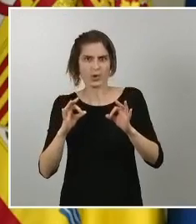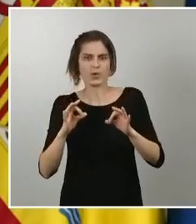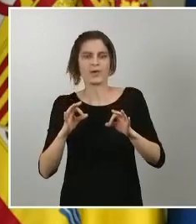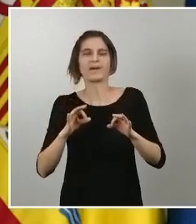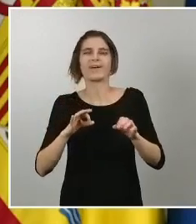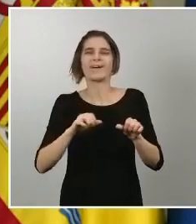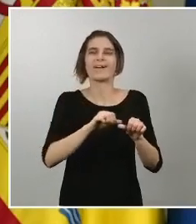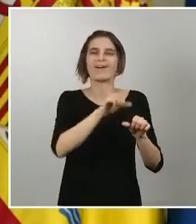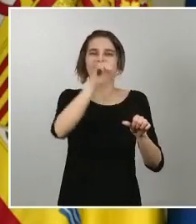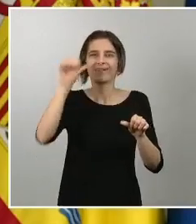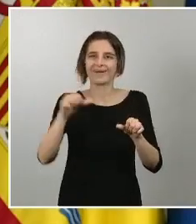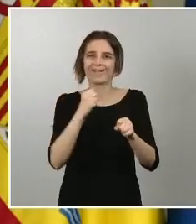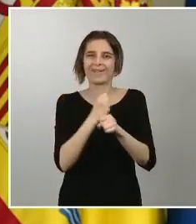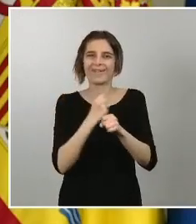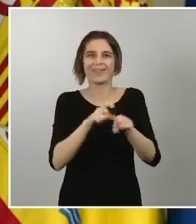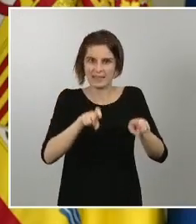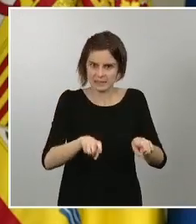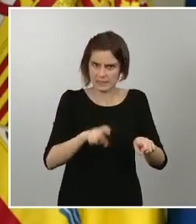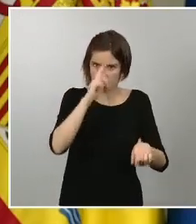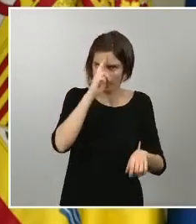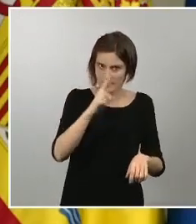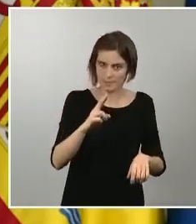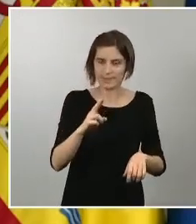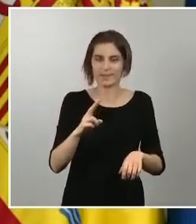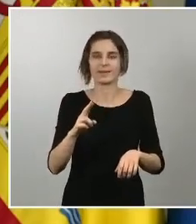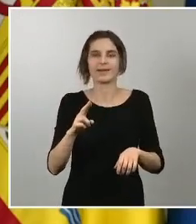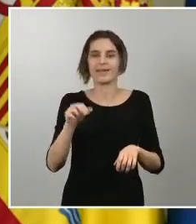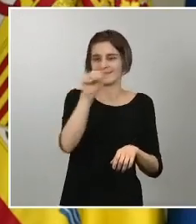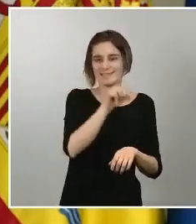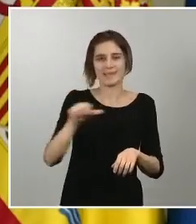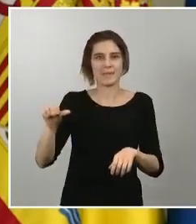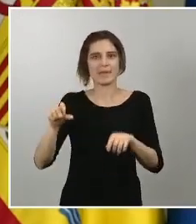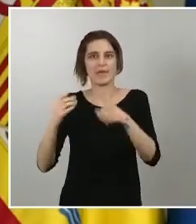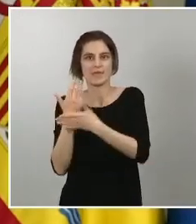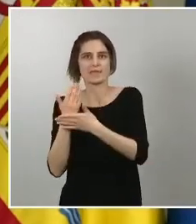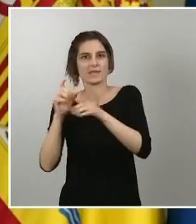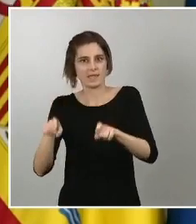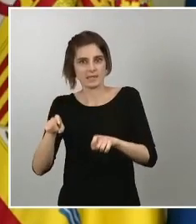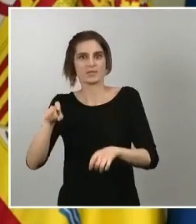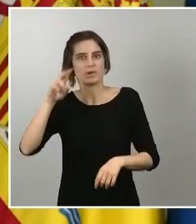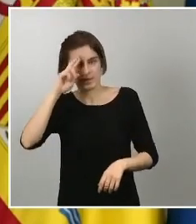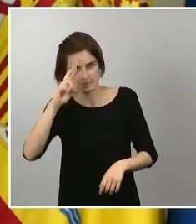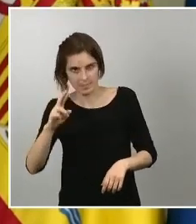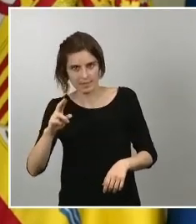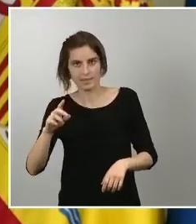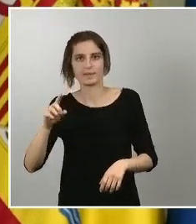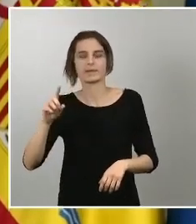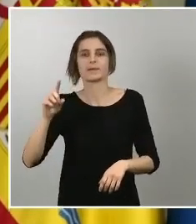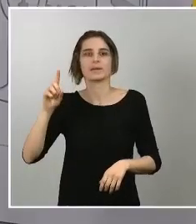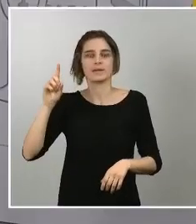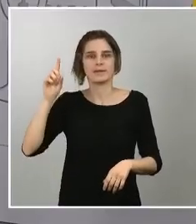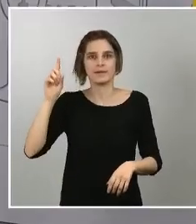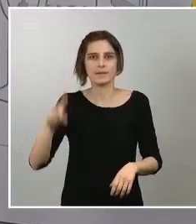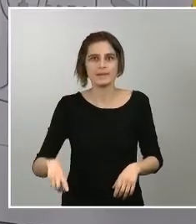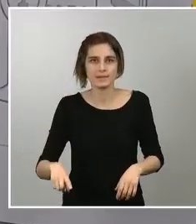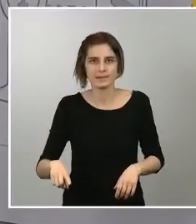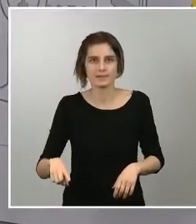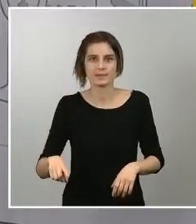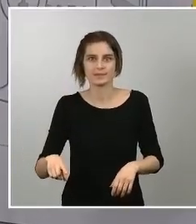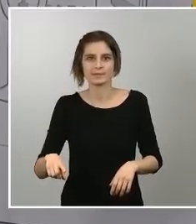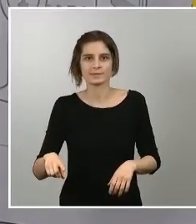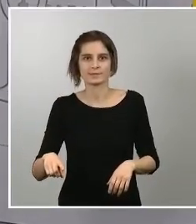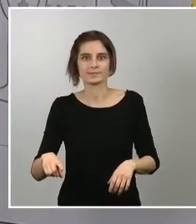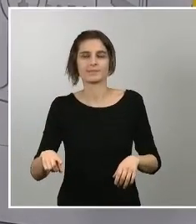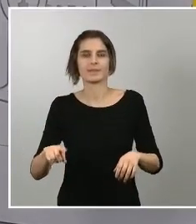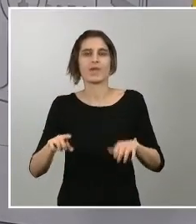compatibilidad con los derechos de conciliación de todos y cada una de ellas ministra portavoz Canal Sur le pregunta